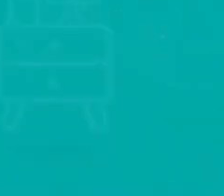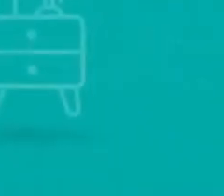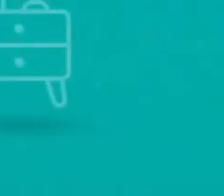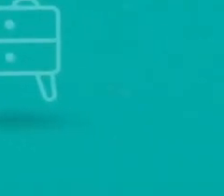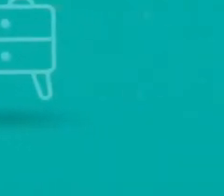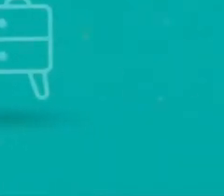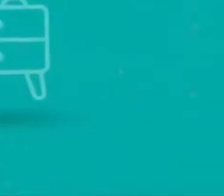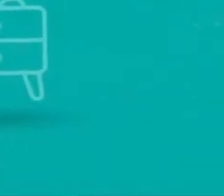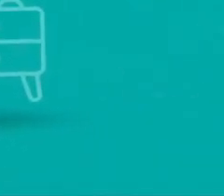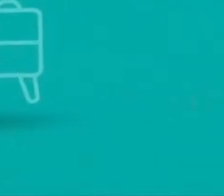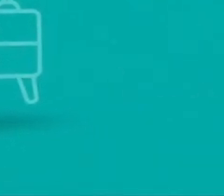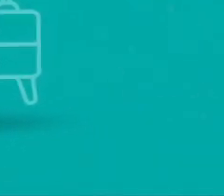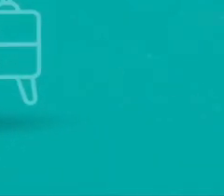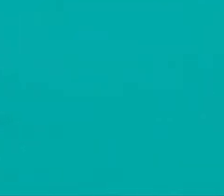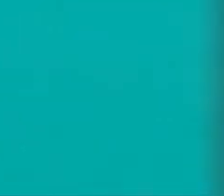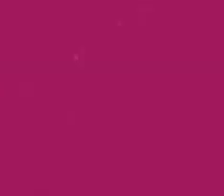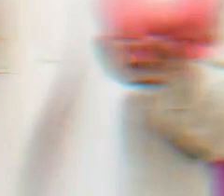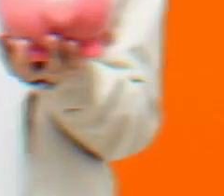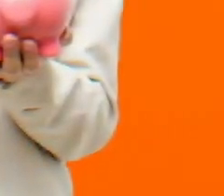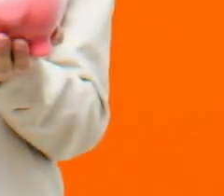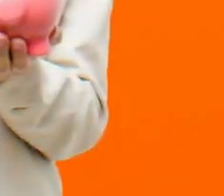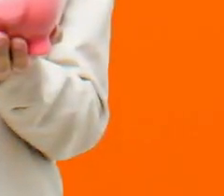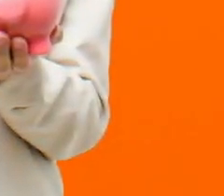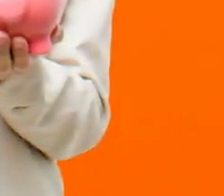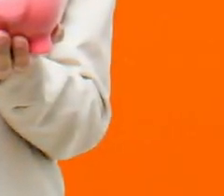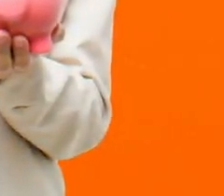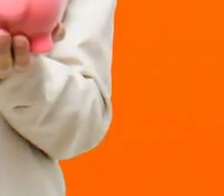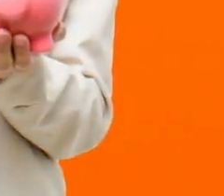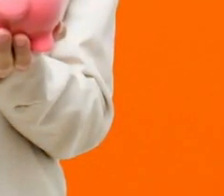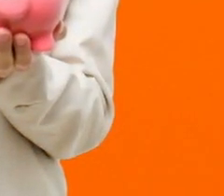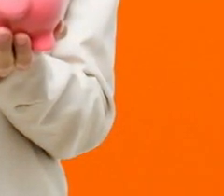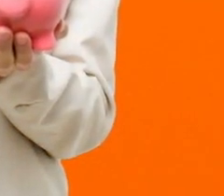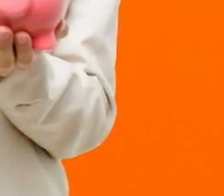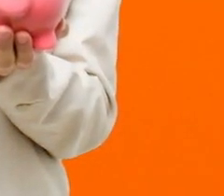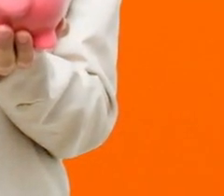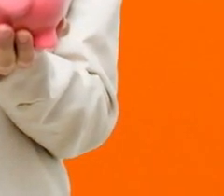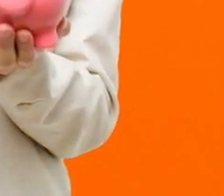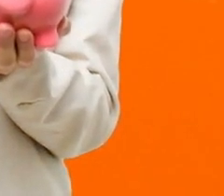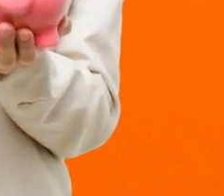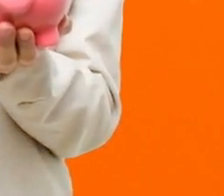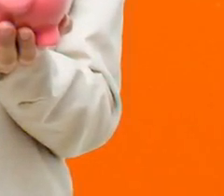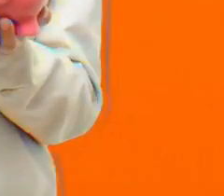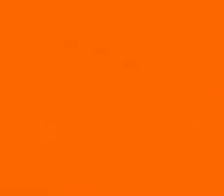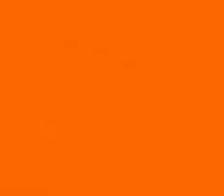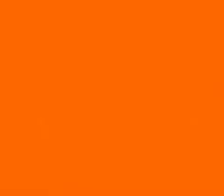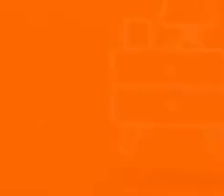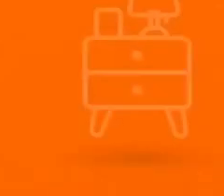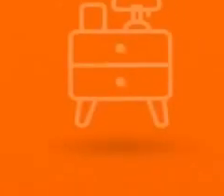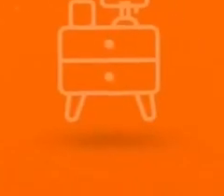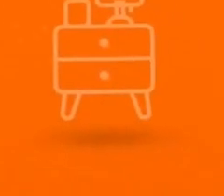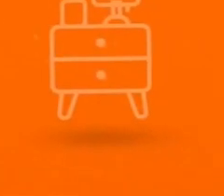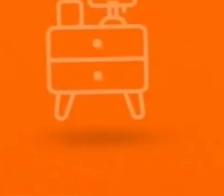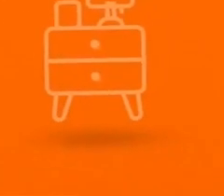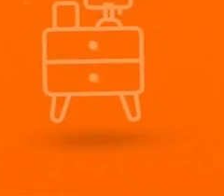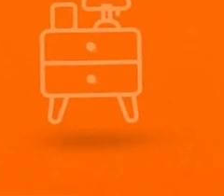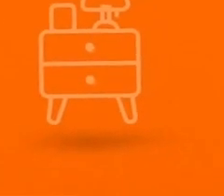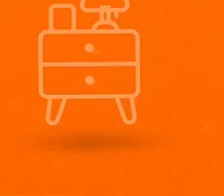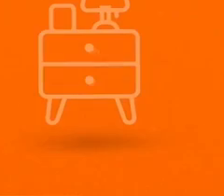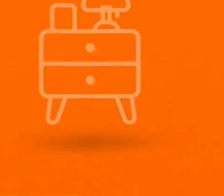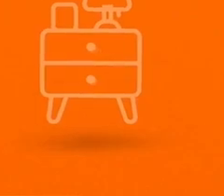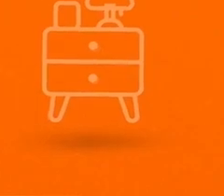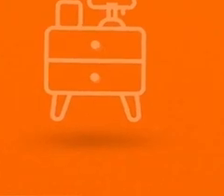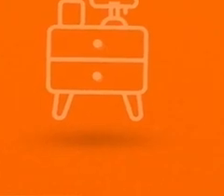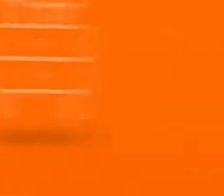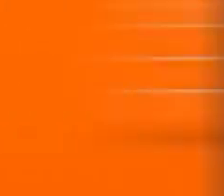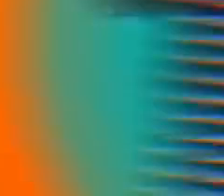los visionarios que buscan seguir invirtiendo, de los ahorradores que eliminaron gastos hormiga, de los que necesitan aliviar